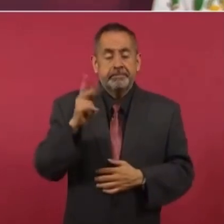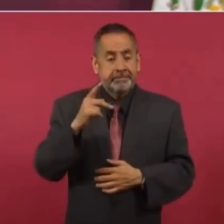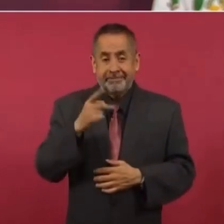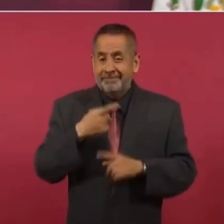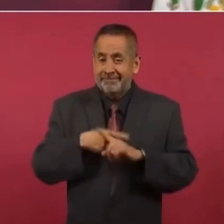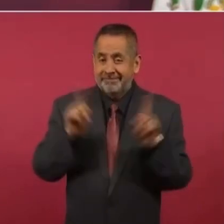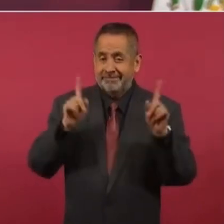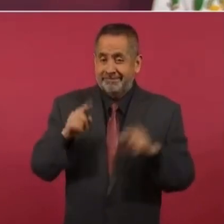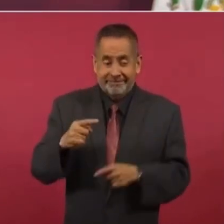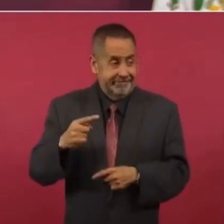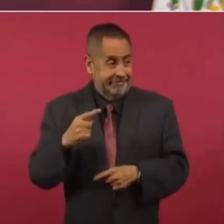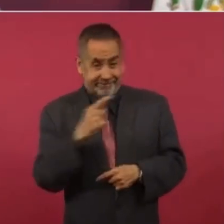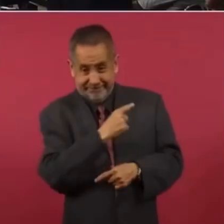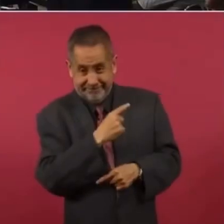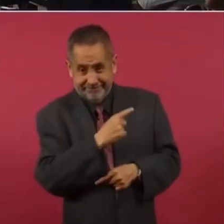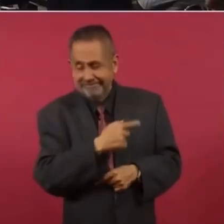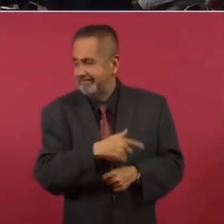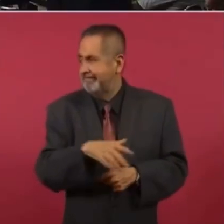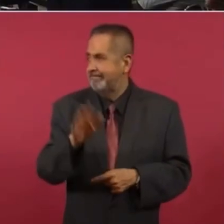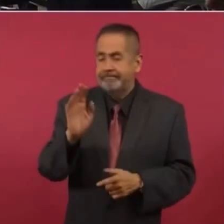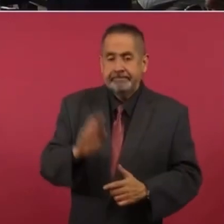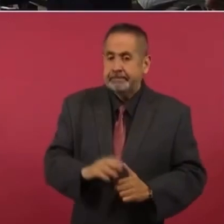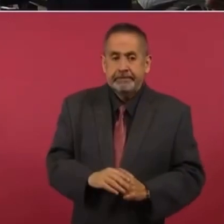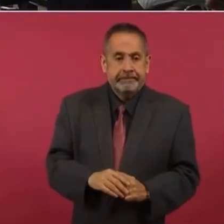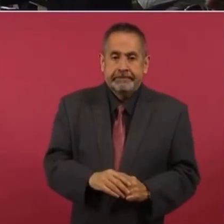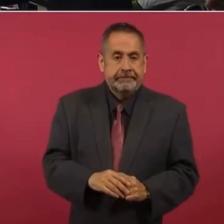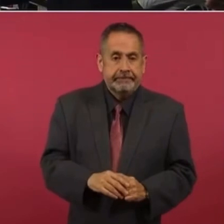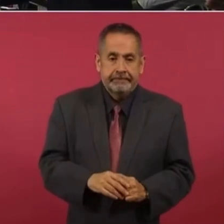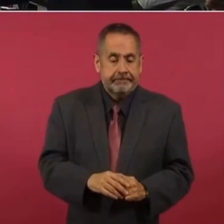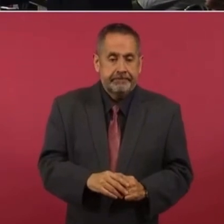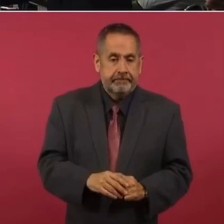lo que sucedió es que